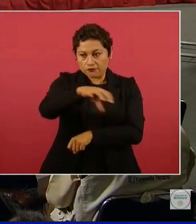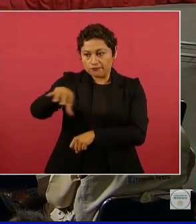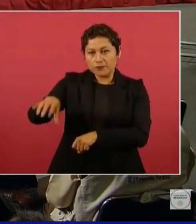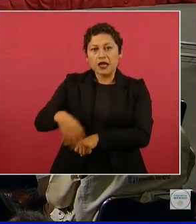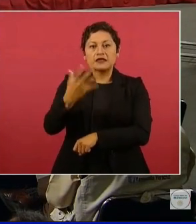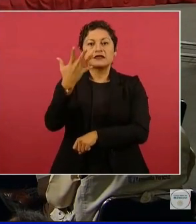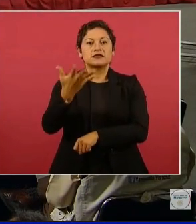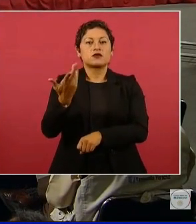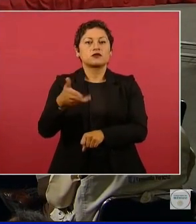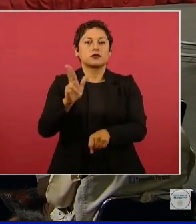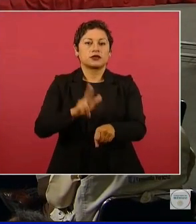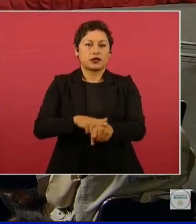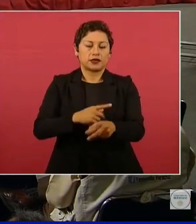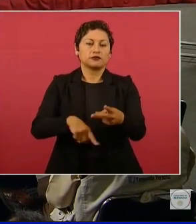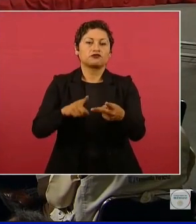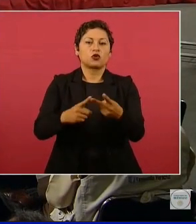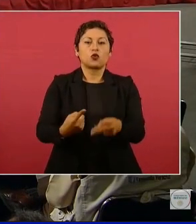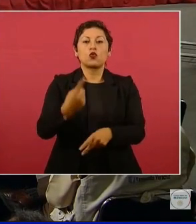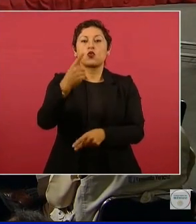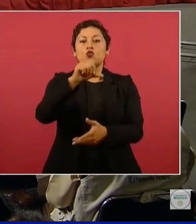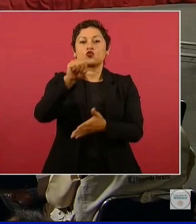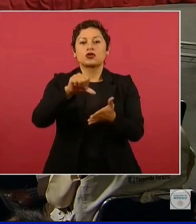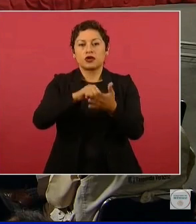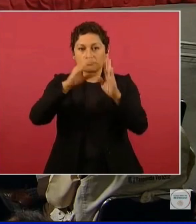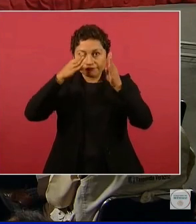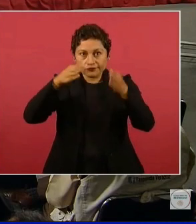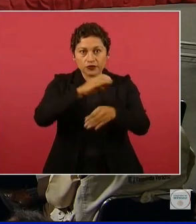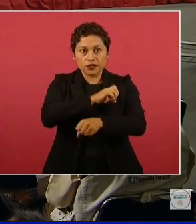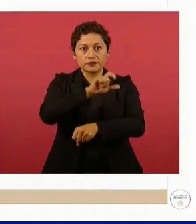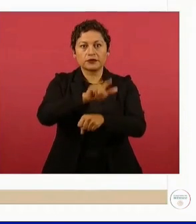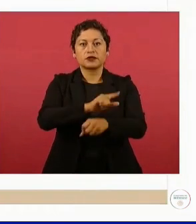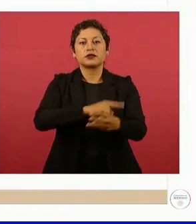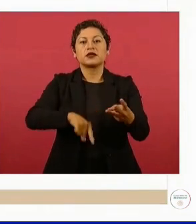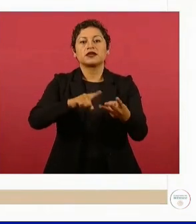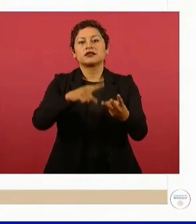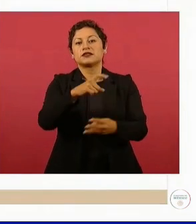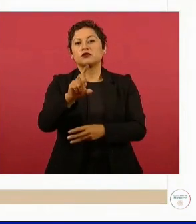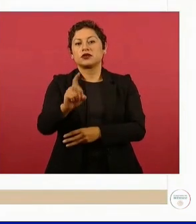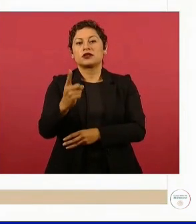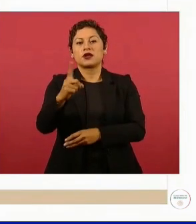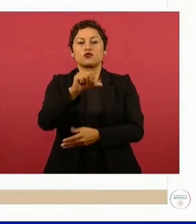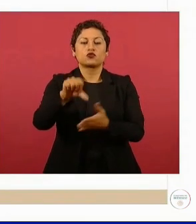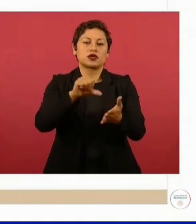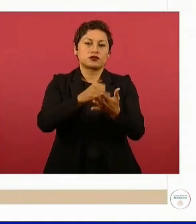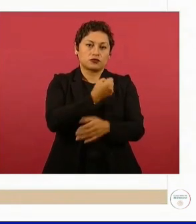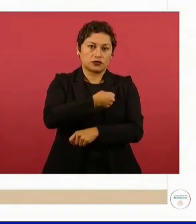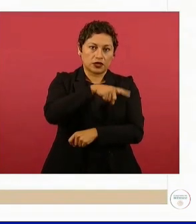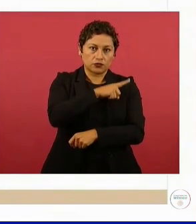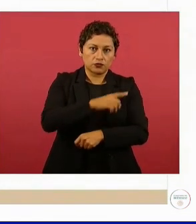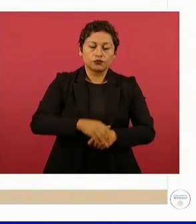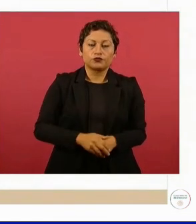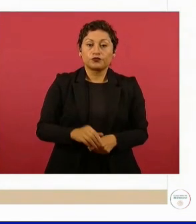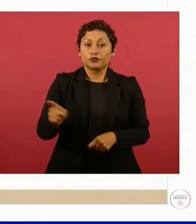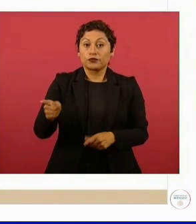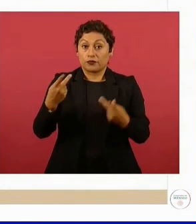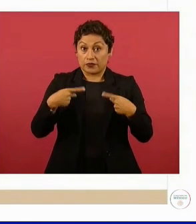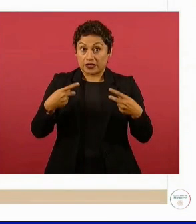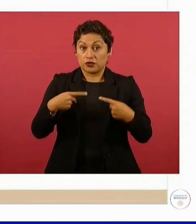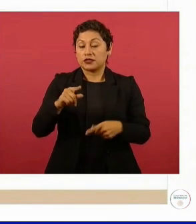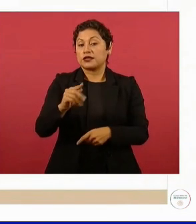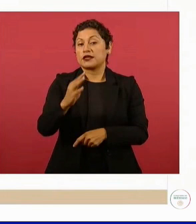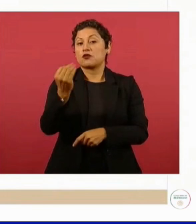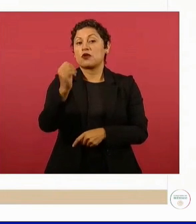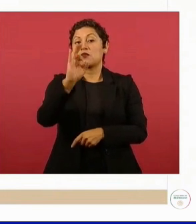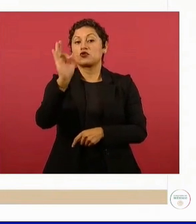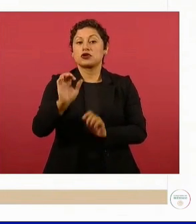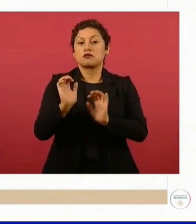hospitales, además de un centro de especialidad médica y 131 centros de salud. Sobre la cobertura de especialistas estamos al 79 por ciento,